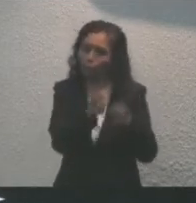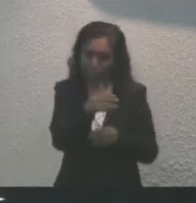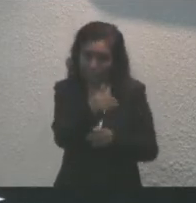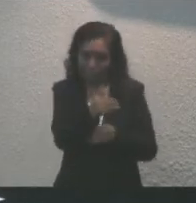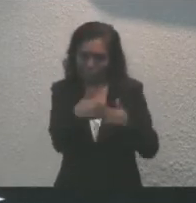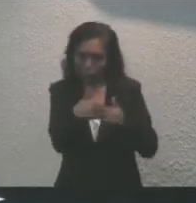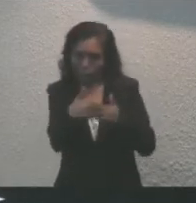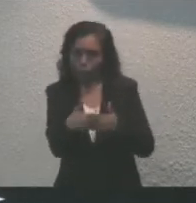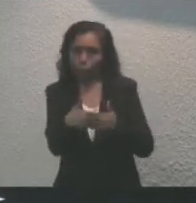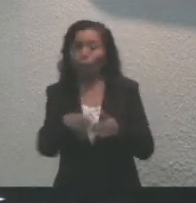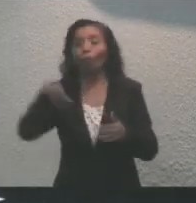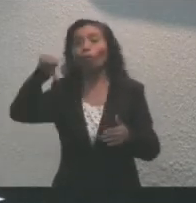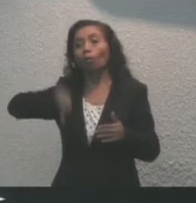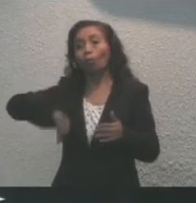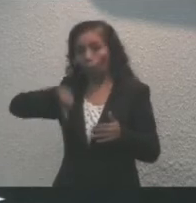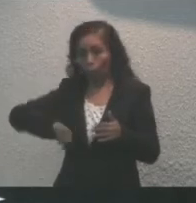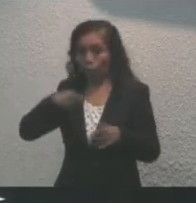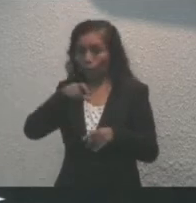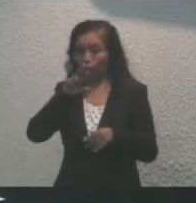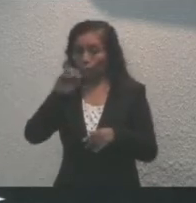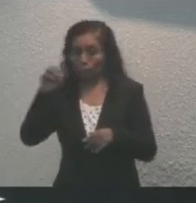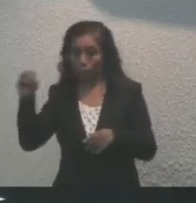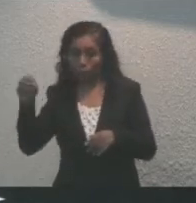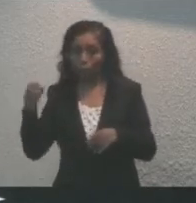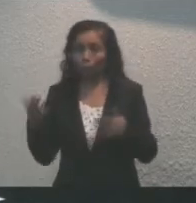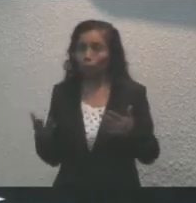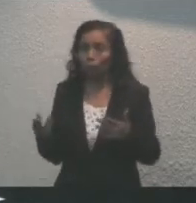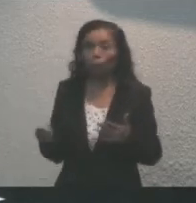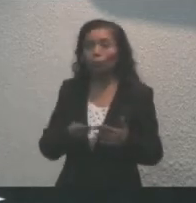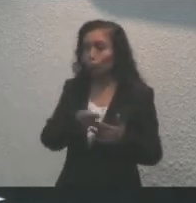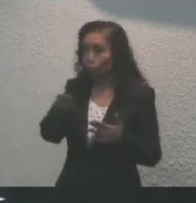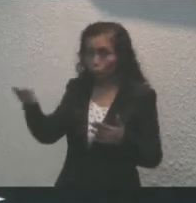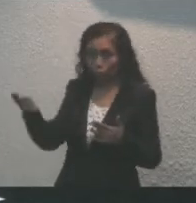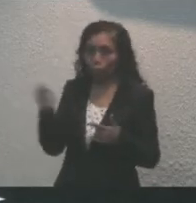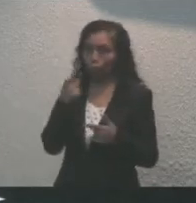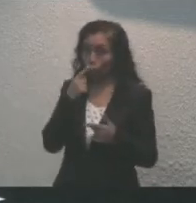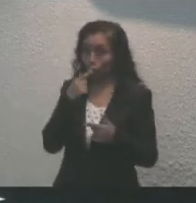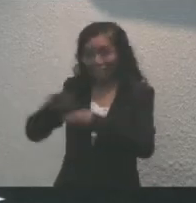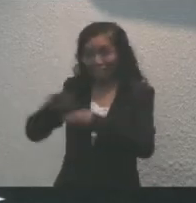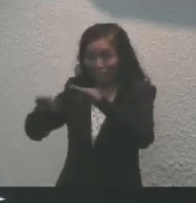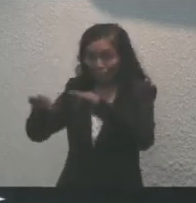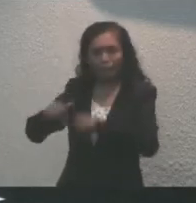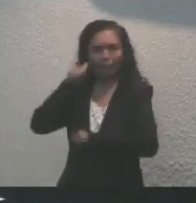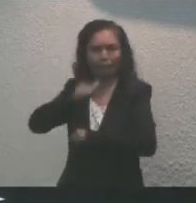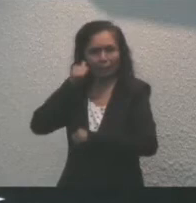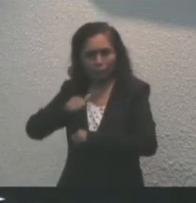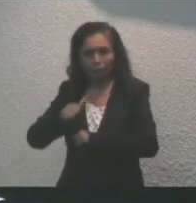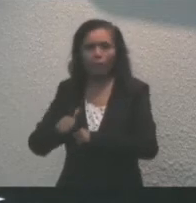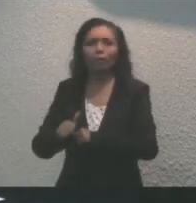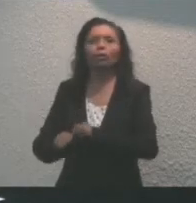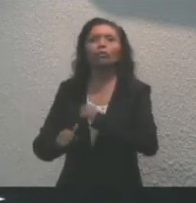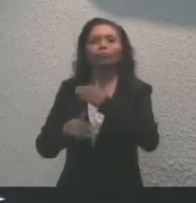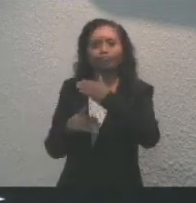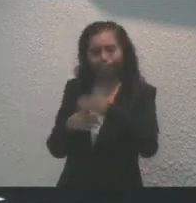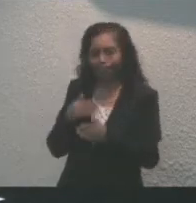Hoy, Quintana Roo cuenta con ustedes que con gran gallardía han dado un